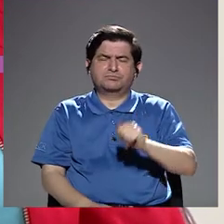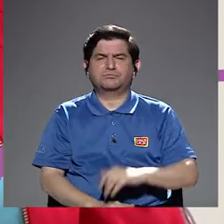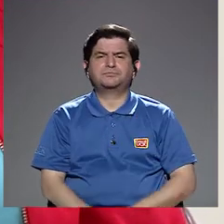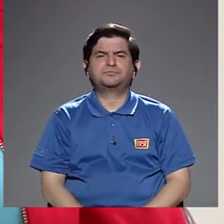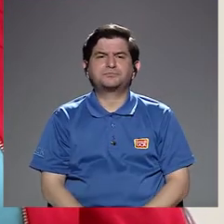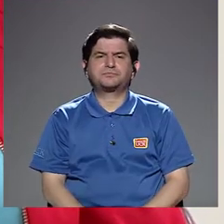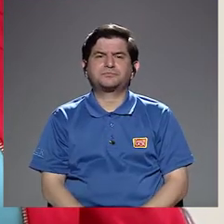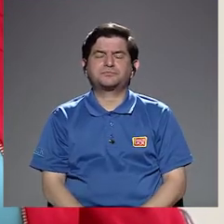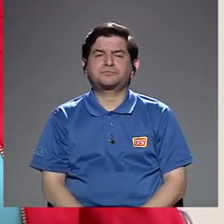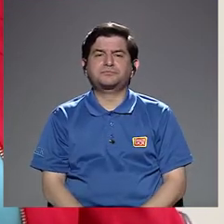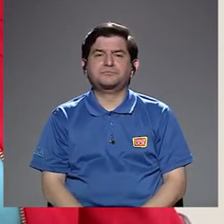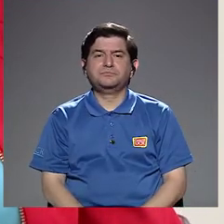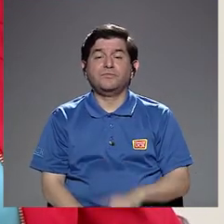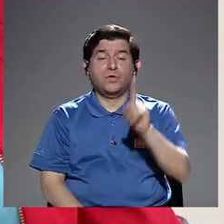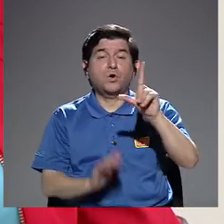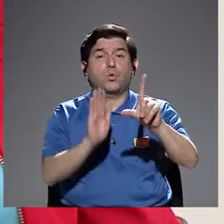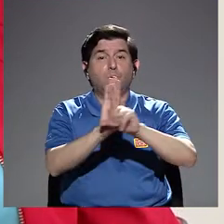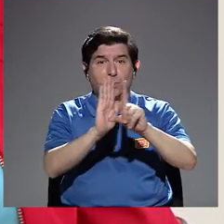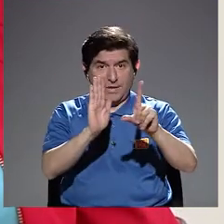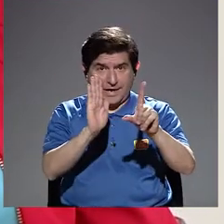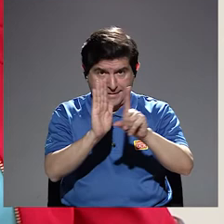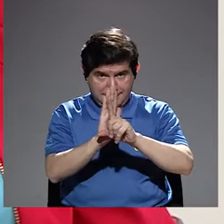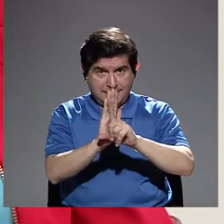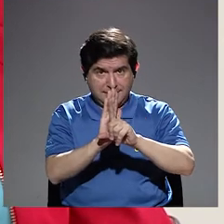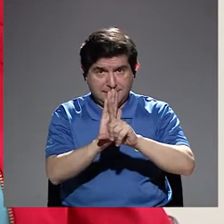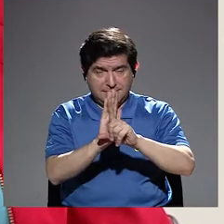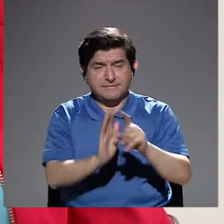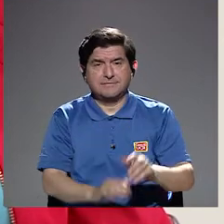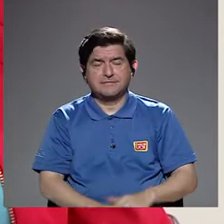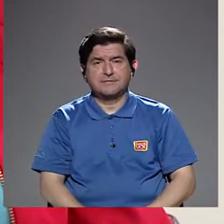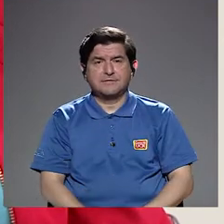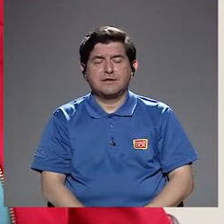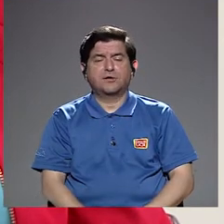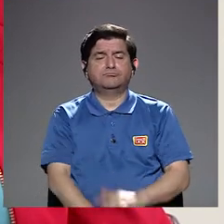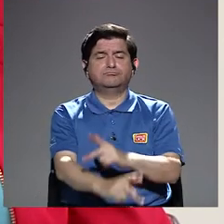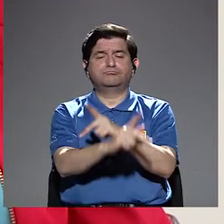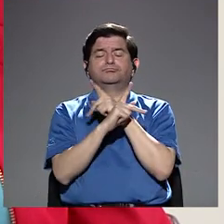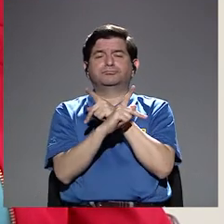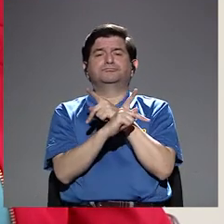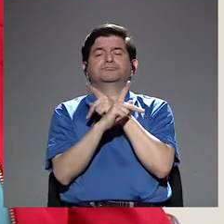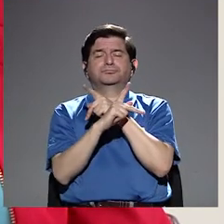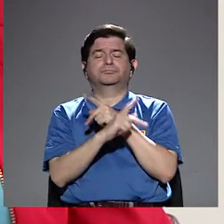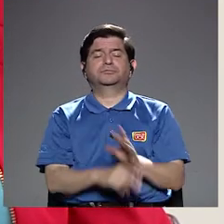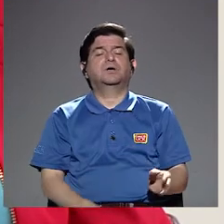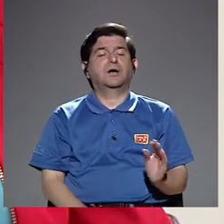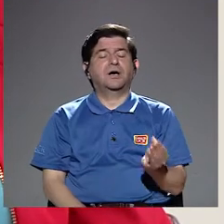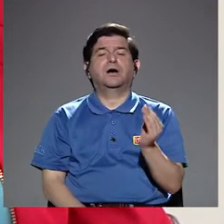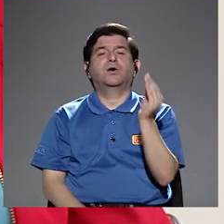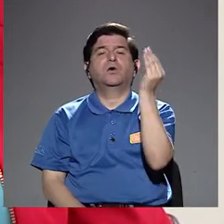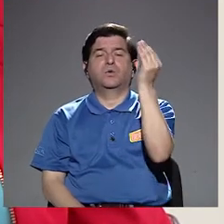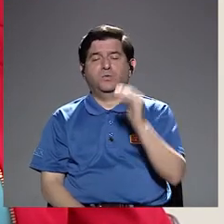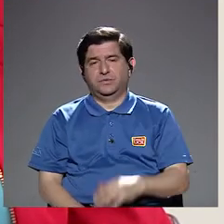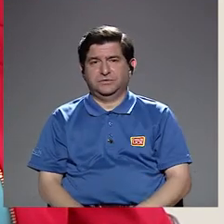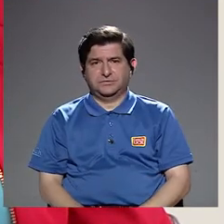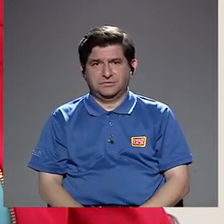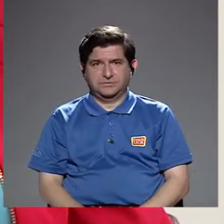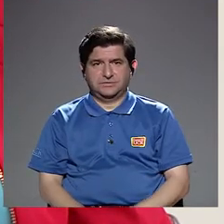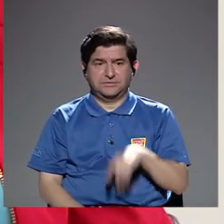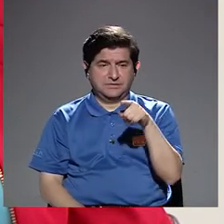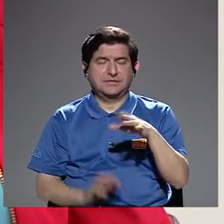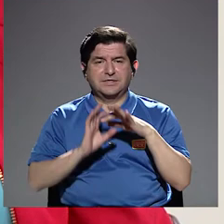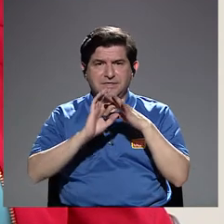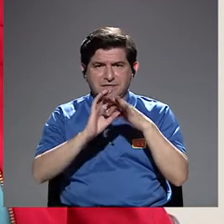Es una ley, digamos, que protege a adolescentes, ¿verdad?, de